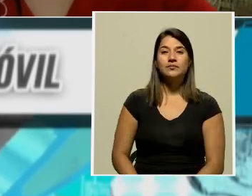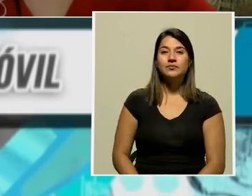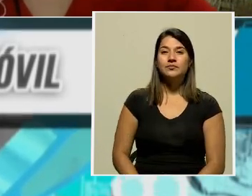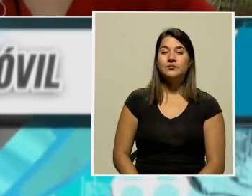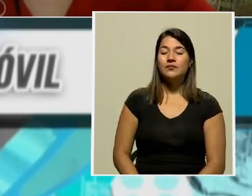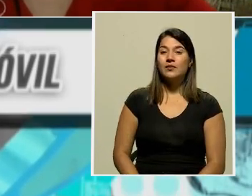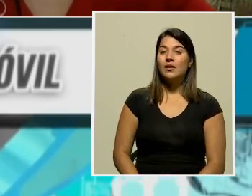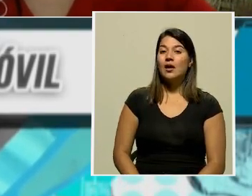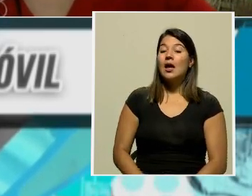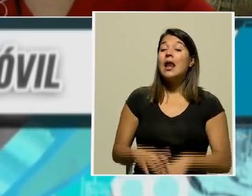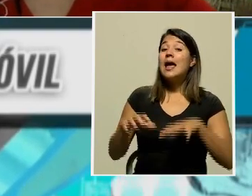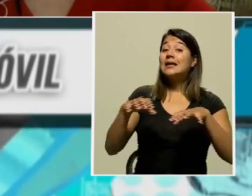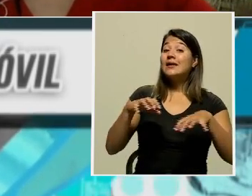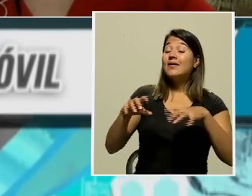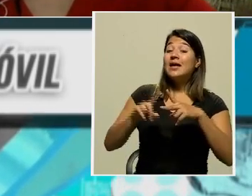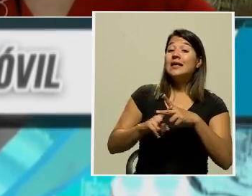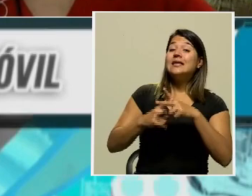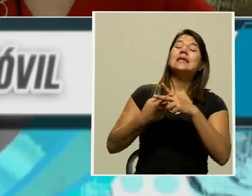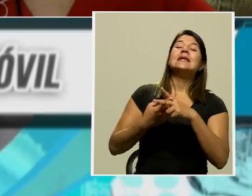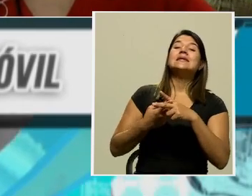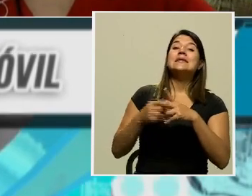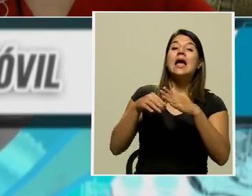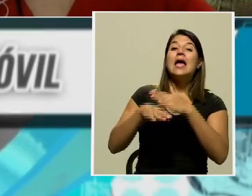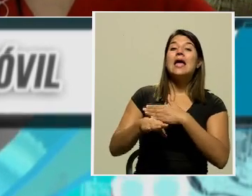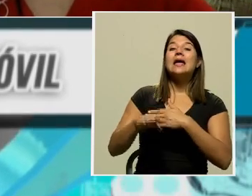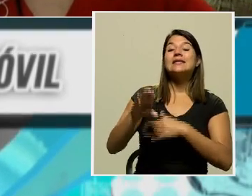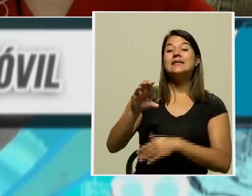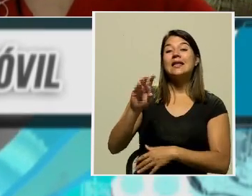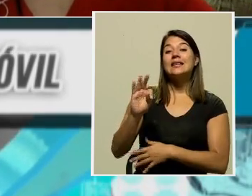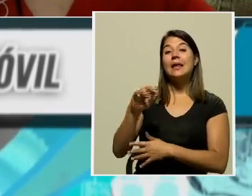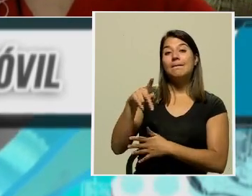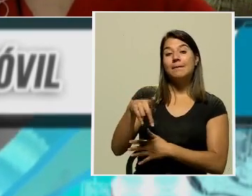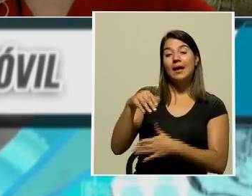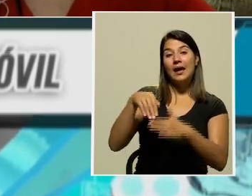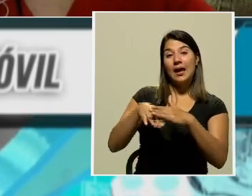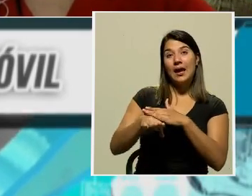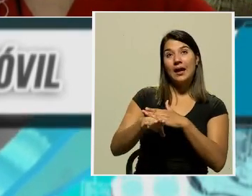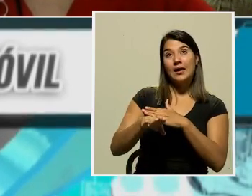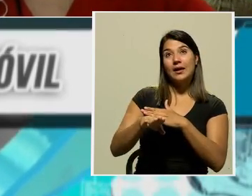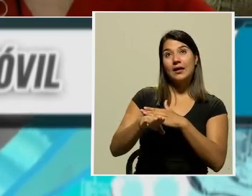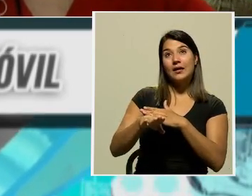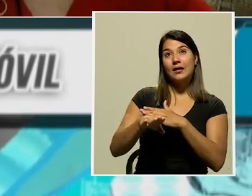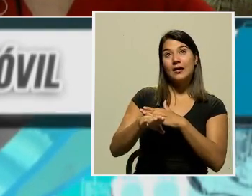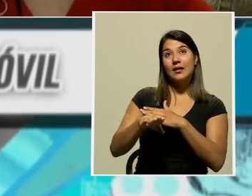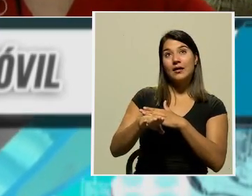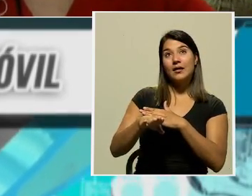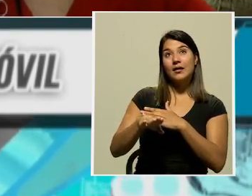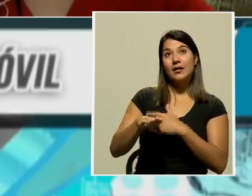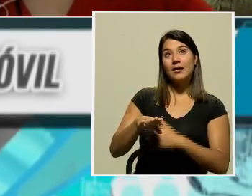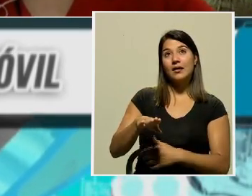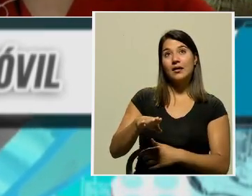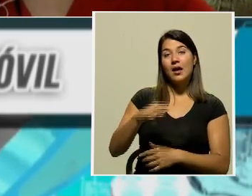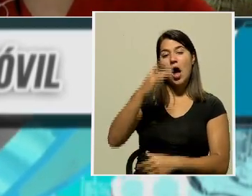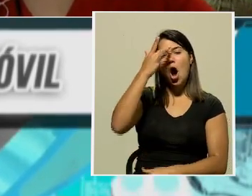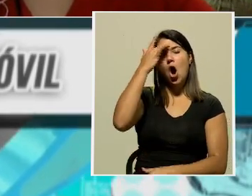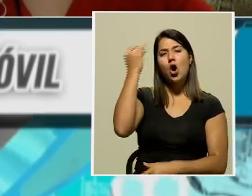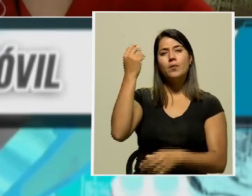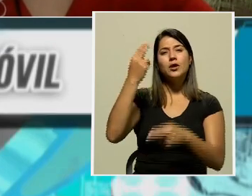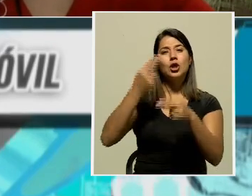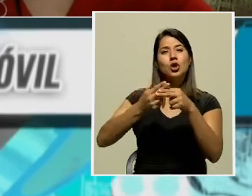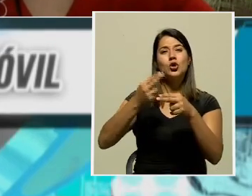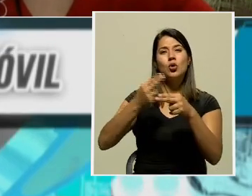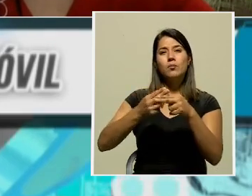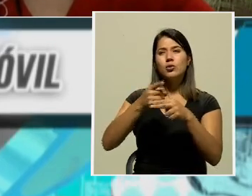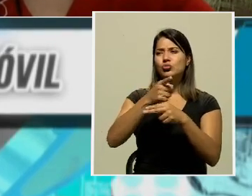La inauguración del ciclo lectivo será en el CTP de... ¡Ay! Olvidé el nombre. Ahora ustedes lo